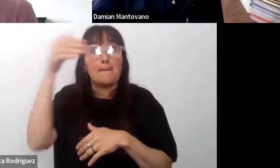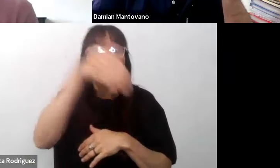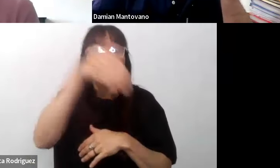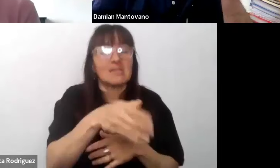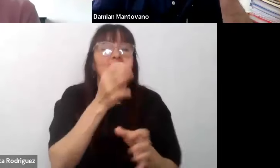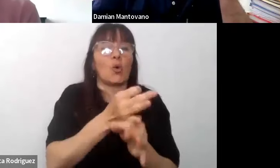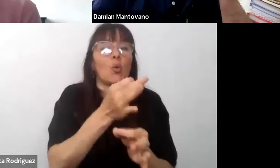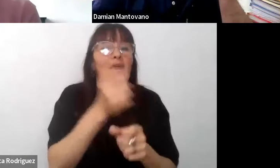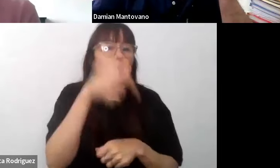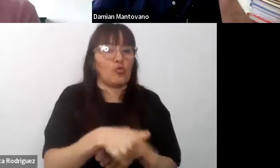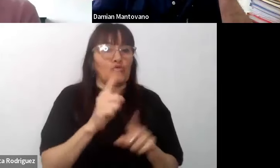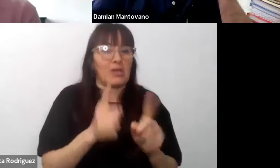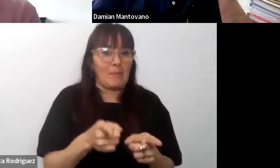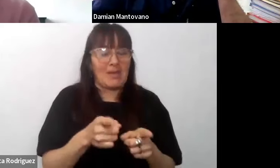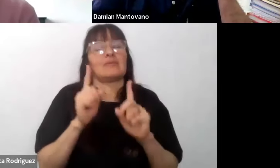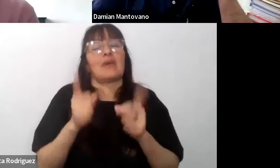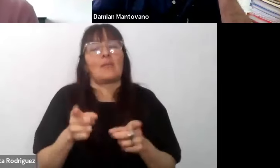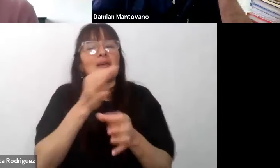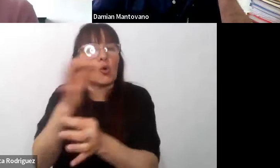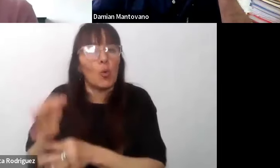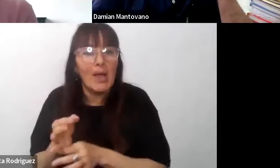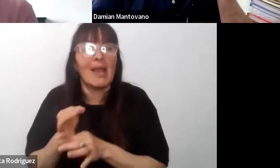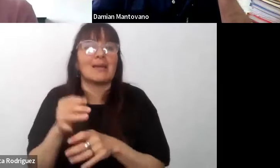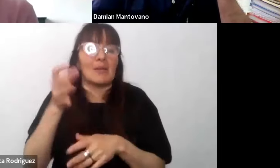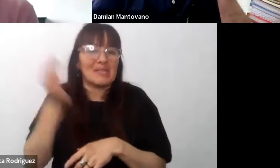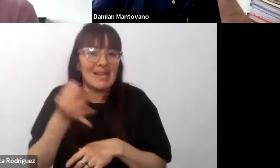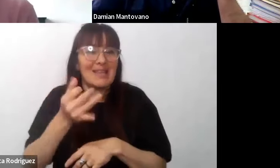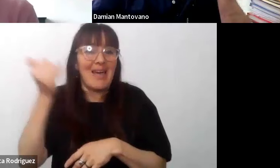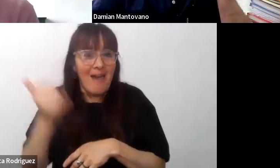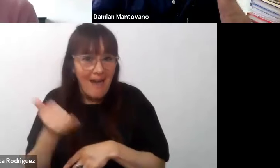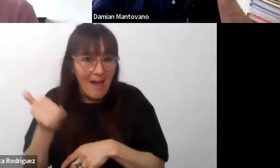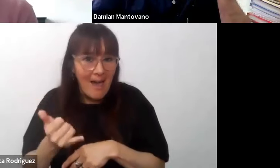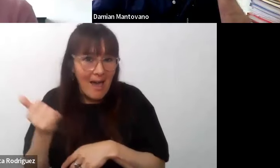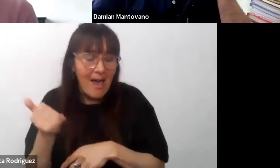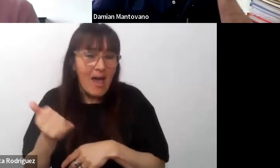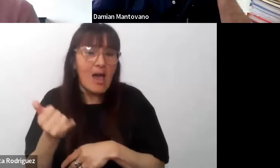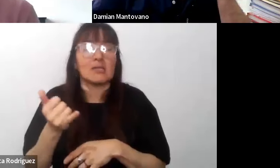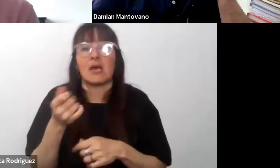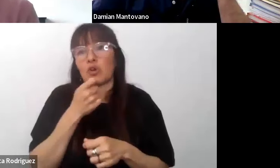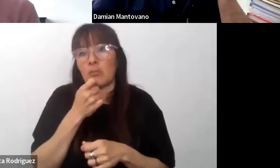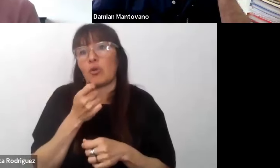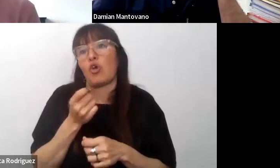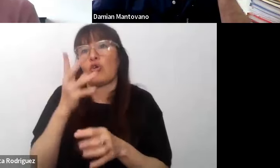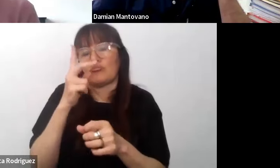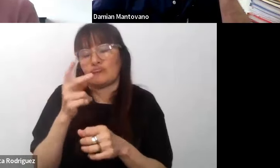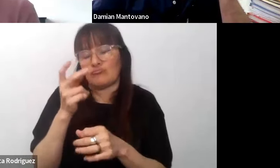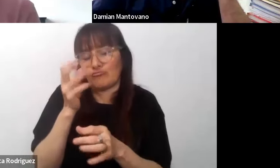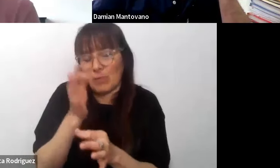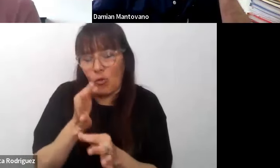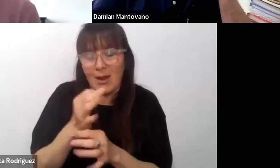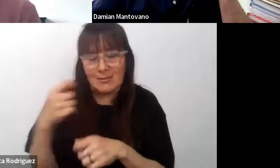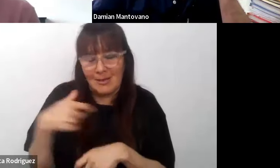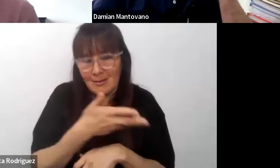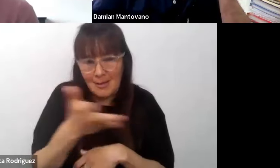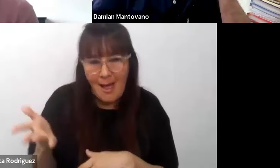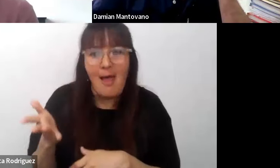también escuelas especializadas que estén implantadas dan en la escuela secundaria o en las escuelas en general para que